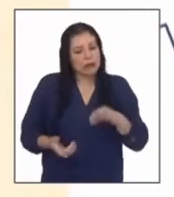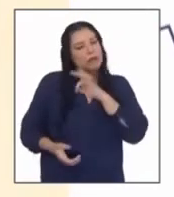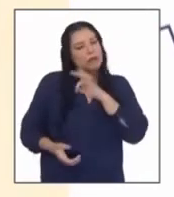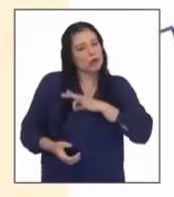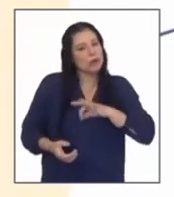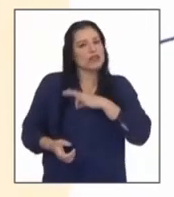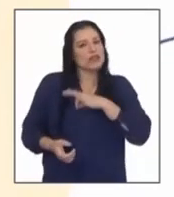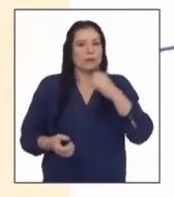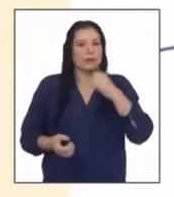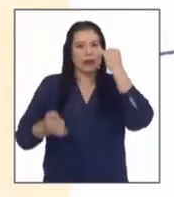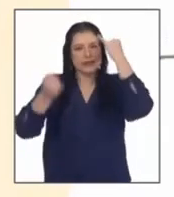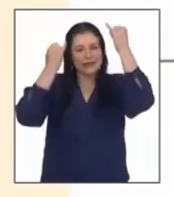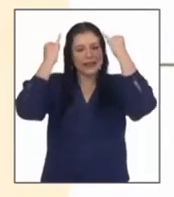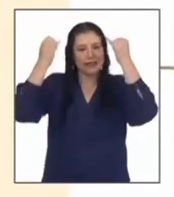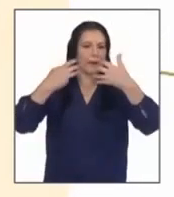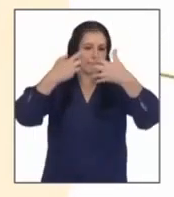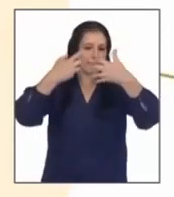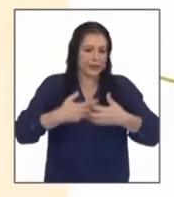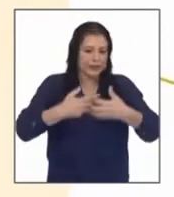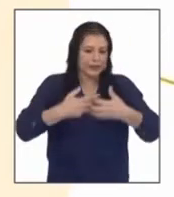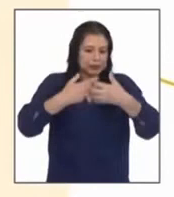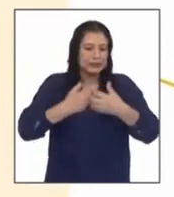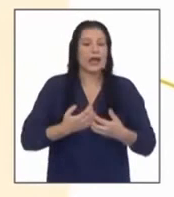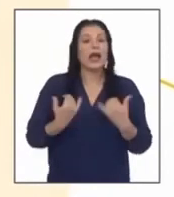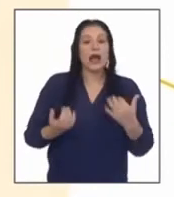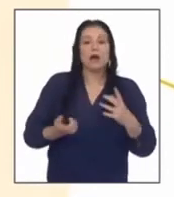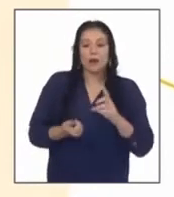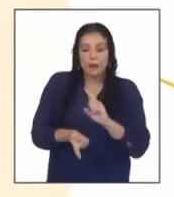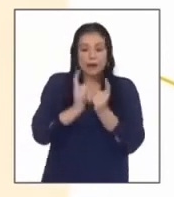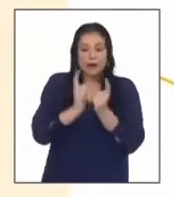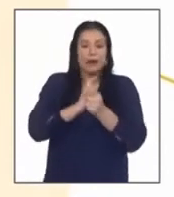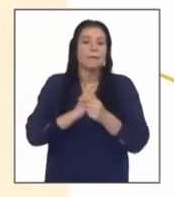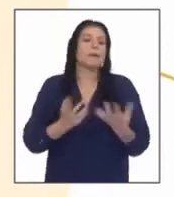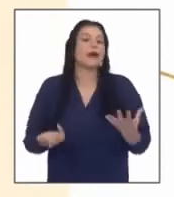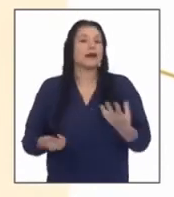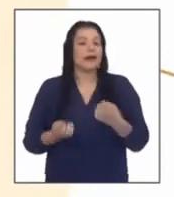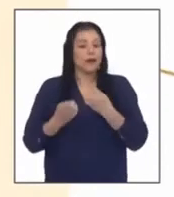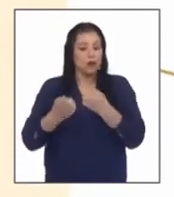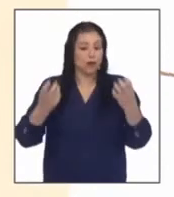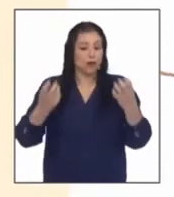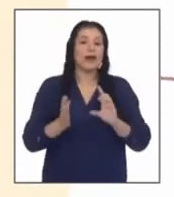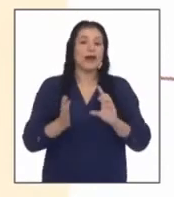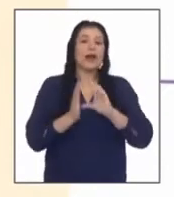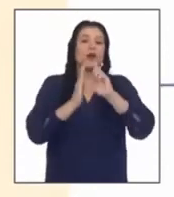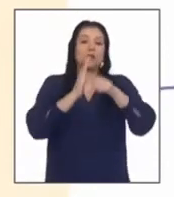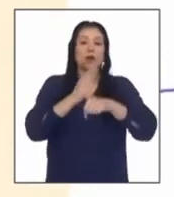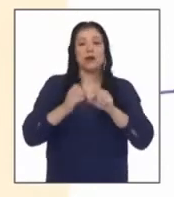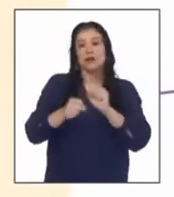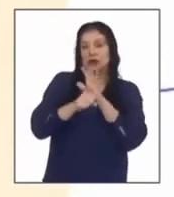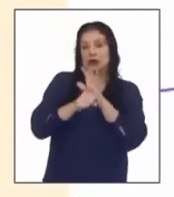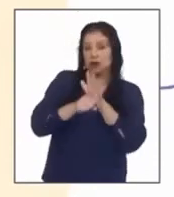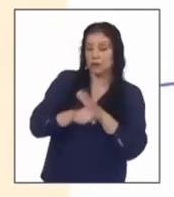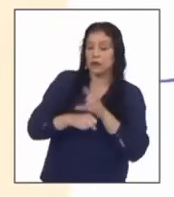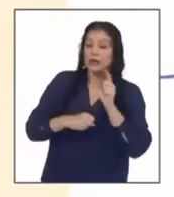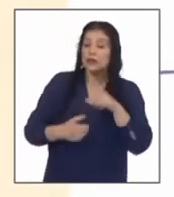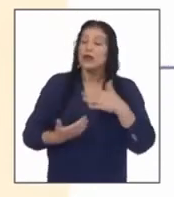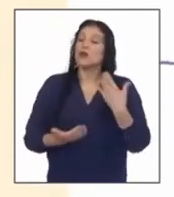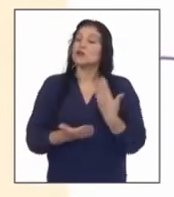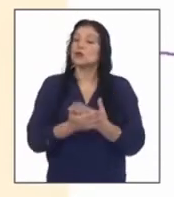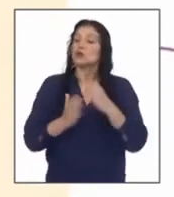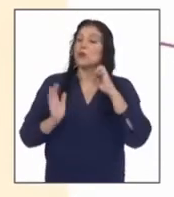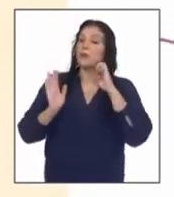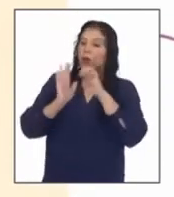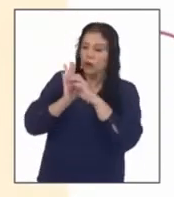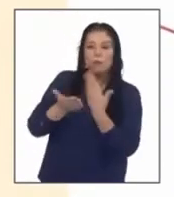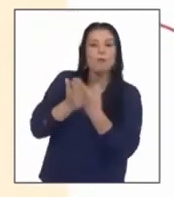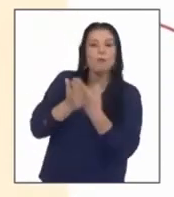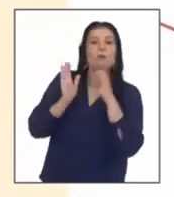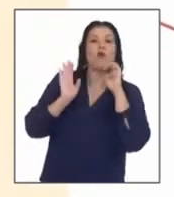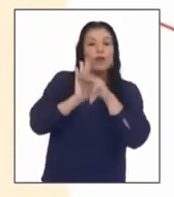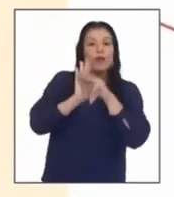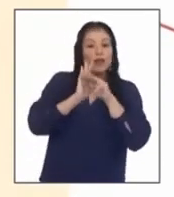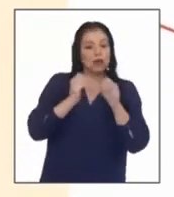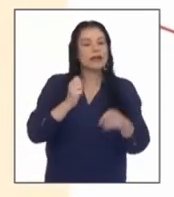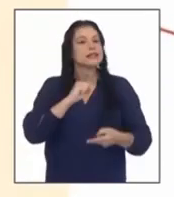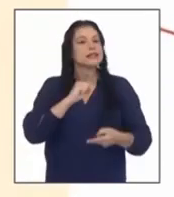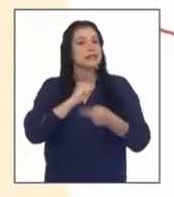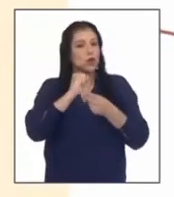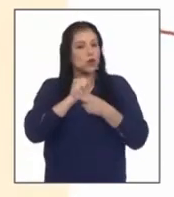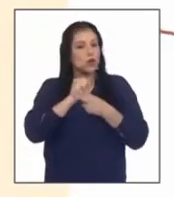por esa iniciativa empresarial de cara a la reactivación económica post pandemia un ejemplar que sea seguro